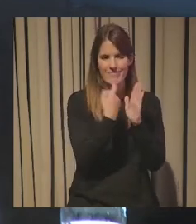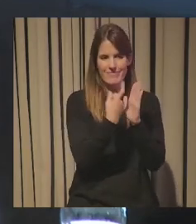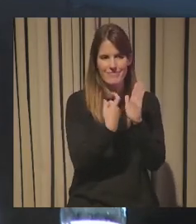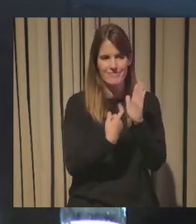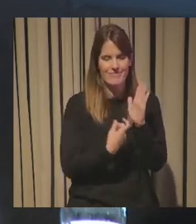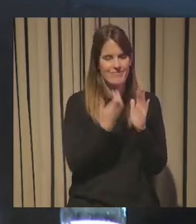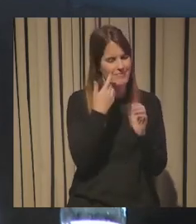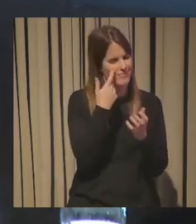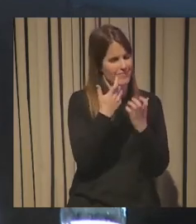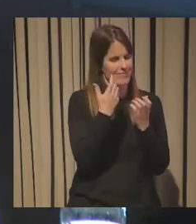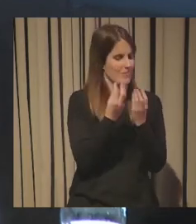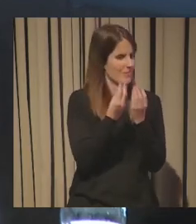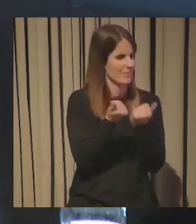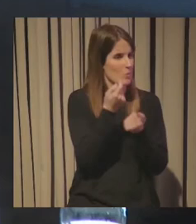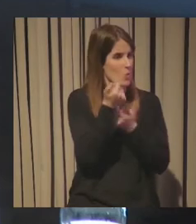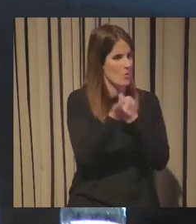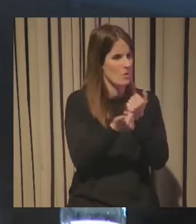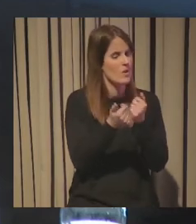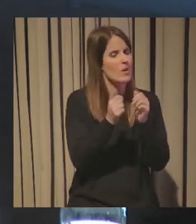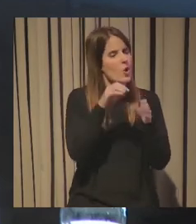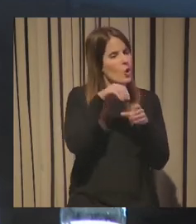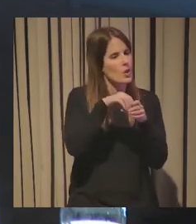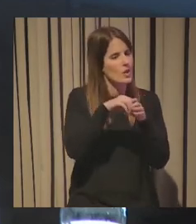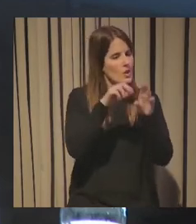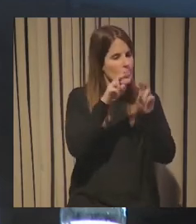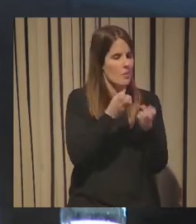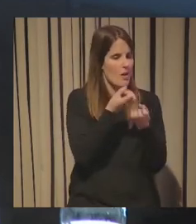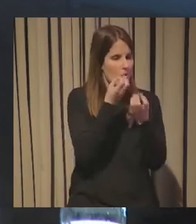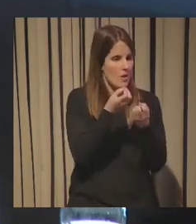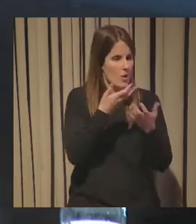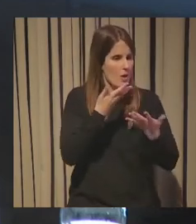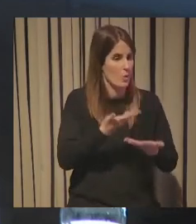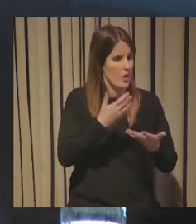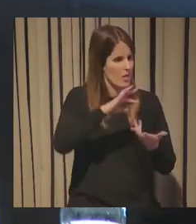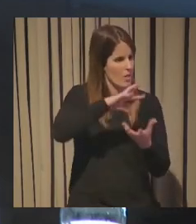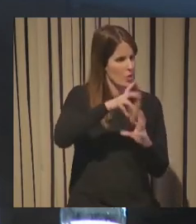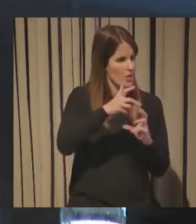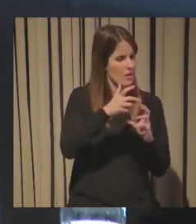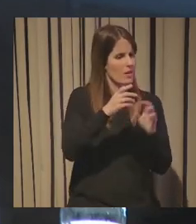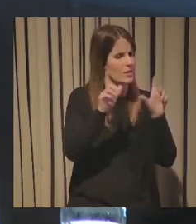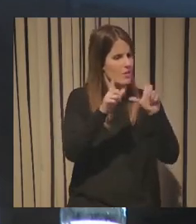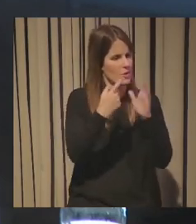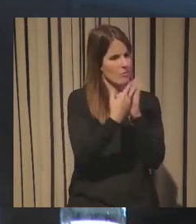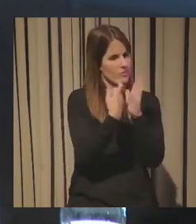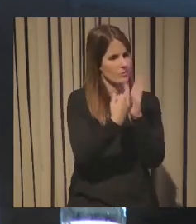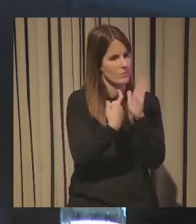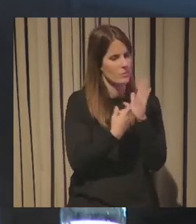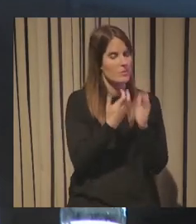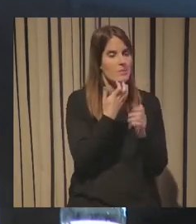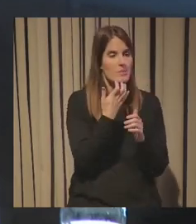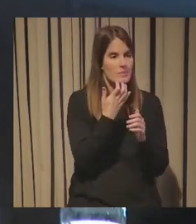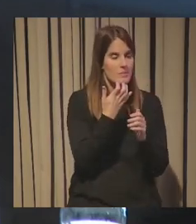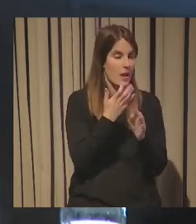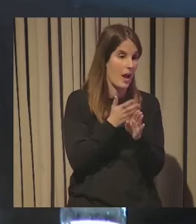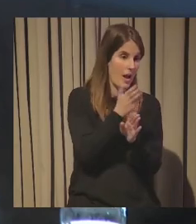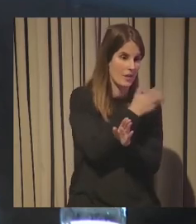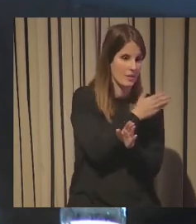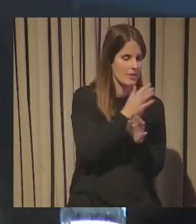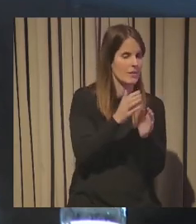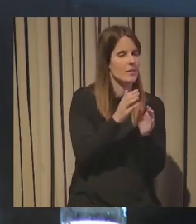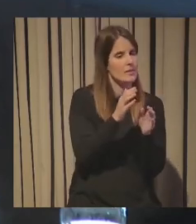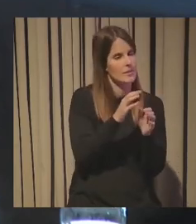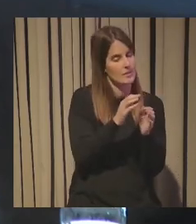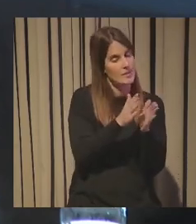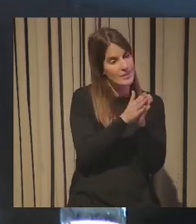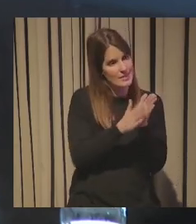o bajada de los contenidos de actualidad en televisión y dos géneros por ejemplo dos tendencias que han subido